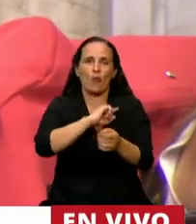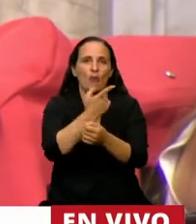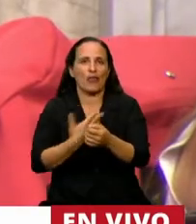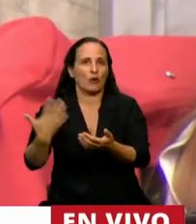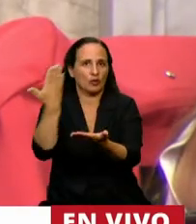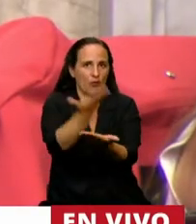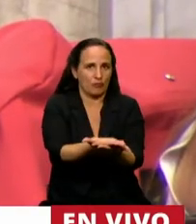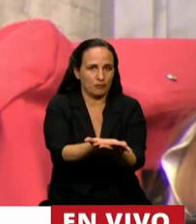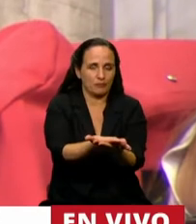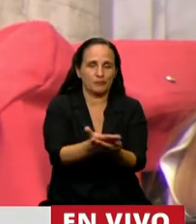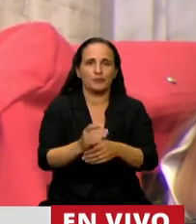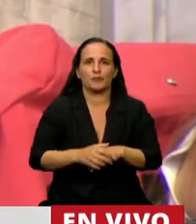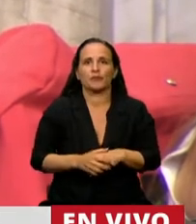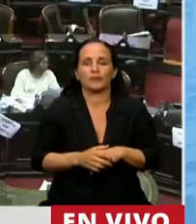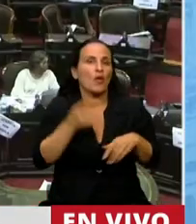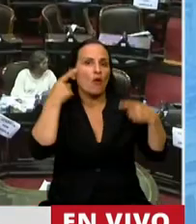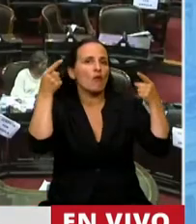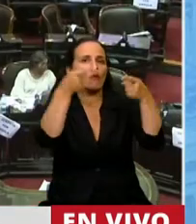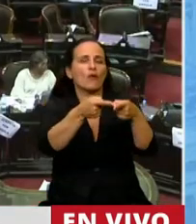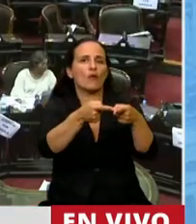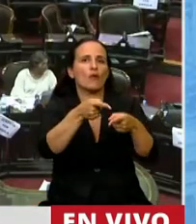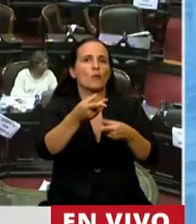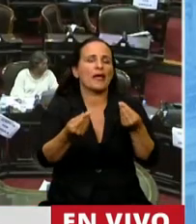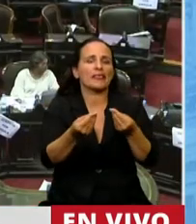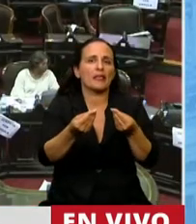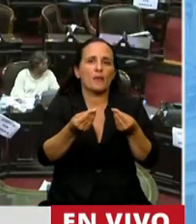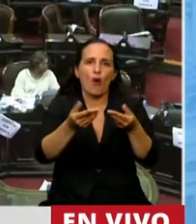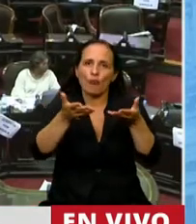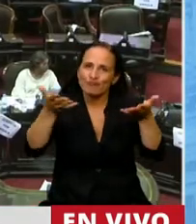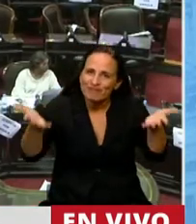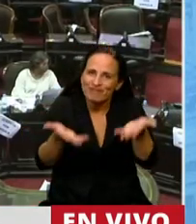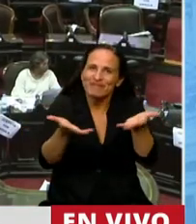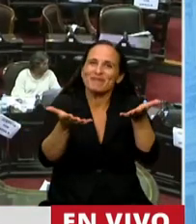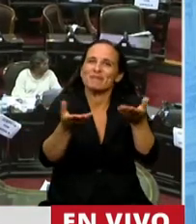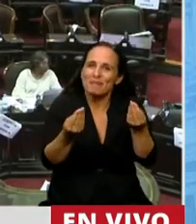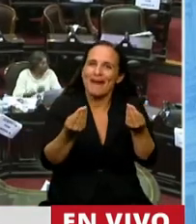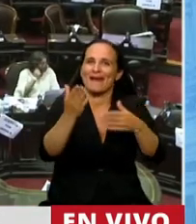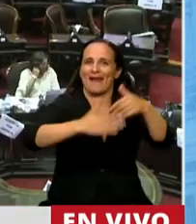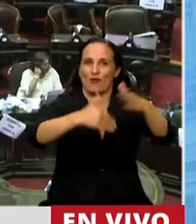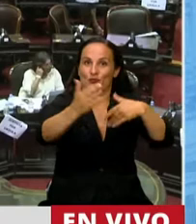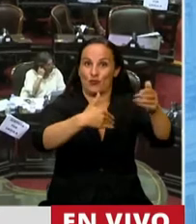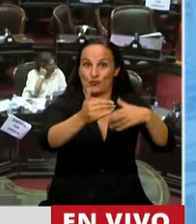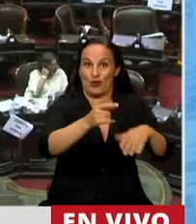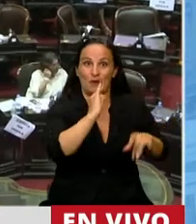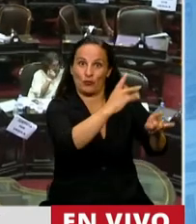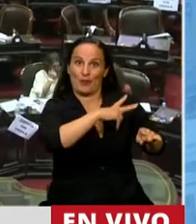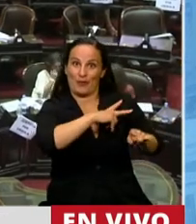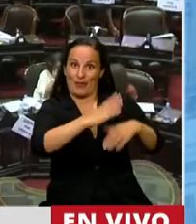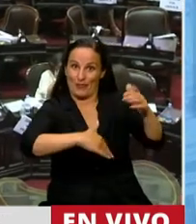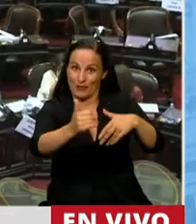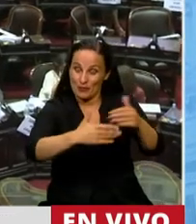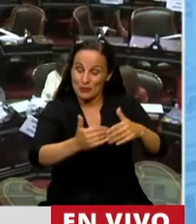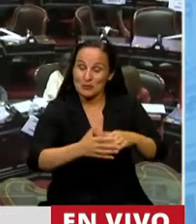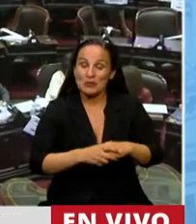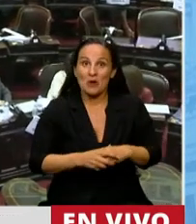Ejecutivo, que busca dar un incentivo a la construcción privada, lo que